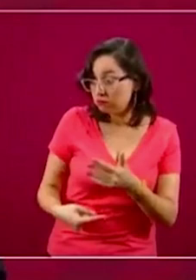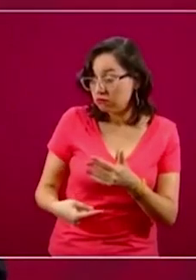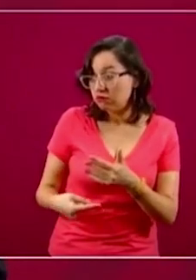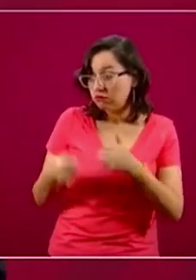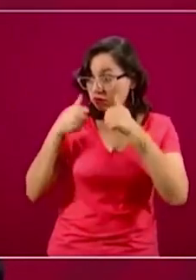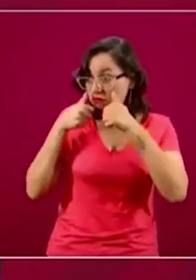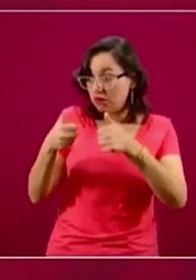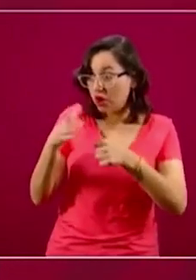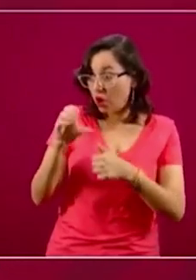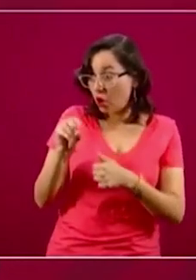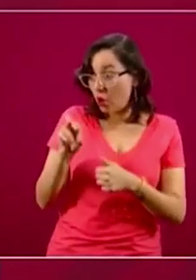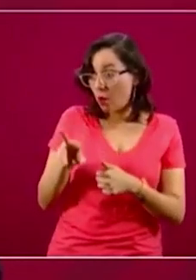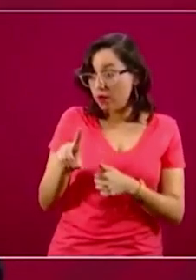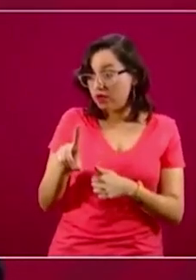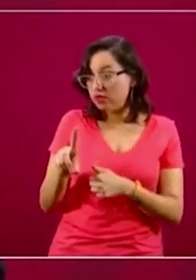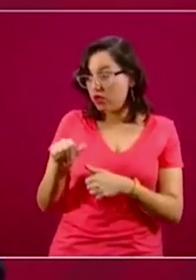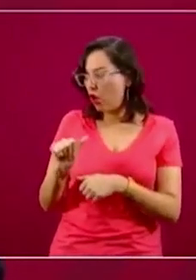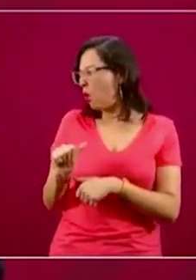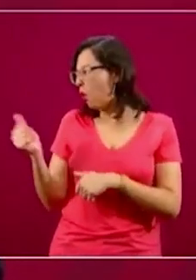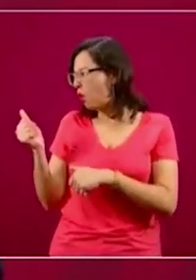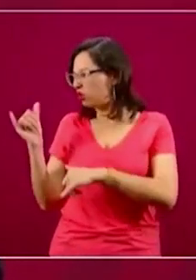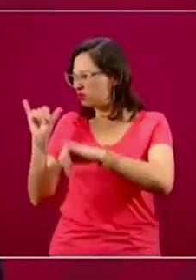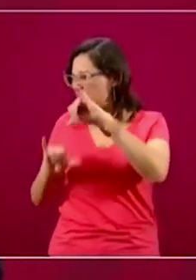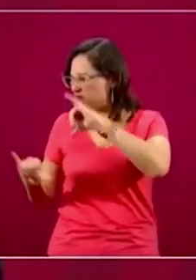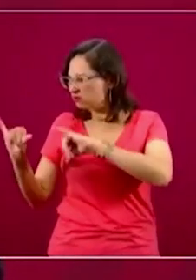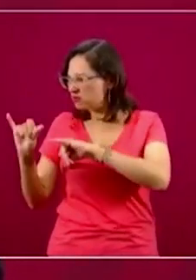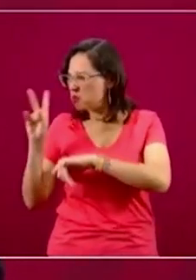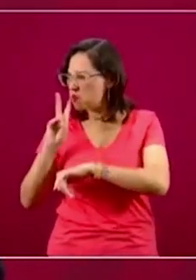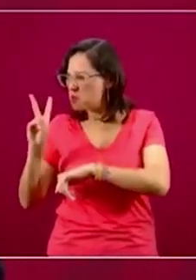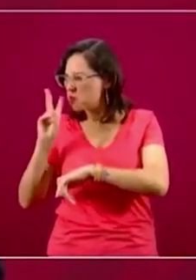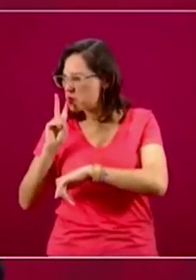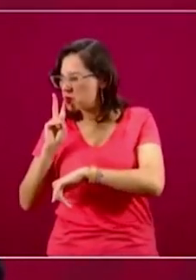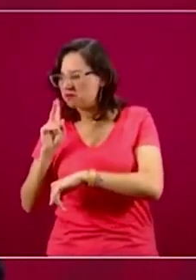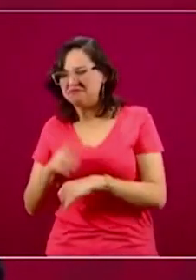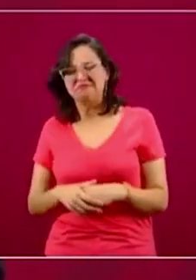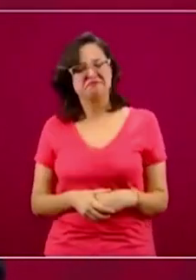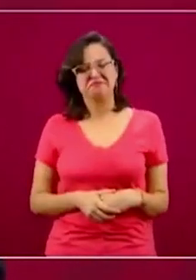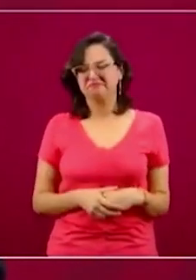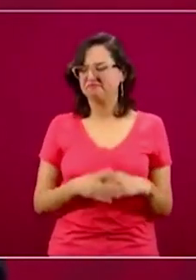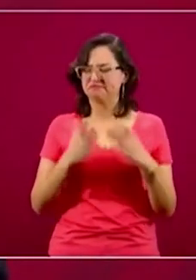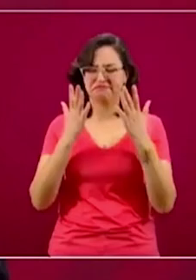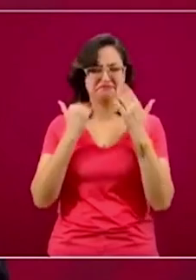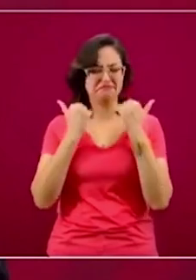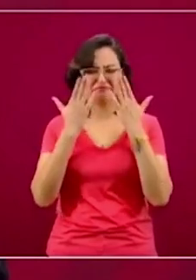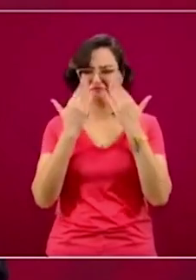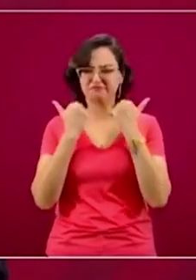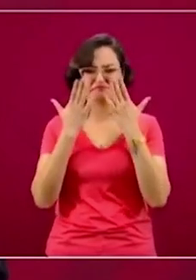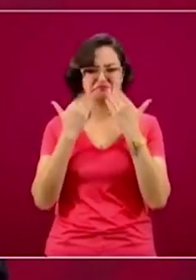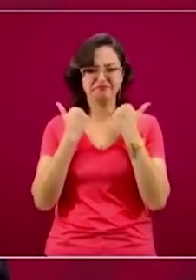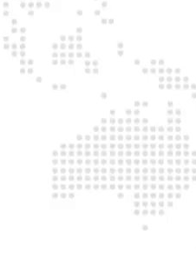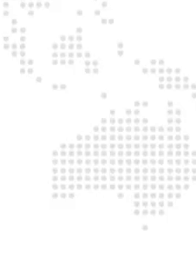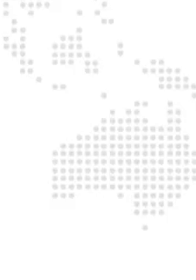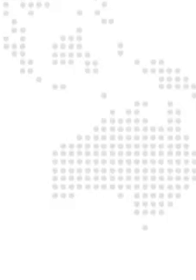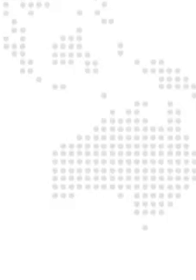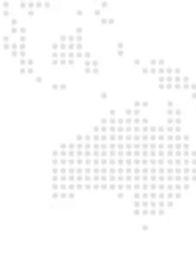hacer pruebas como un condicionante para hacer las pruebas diagnósticas del coronavirus.